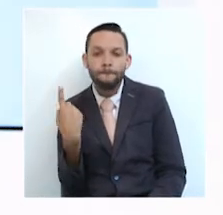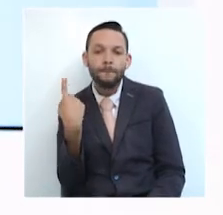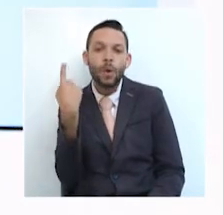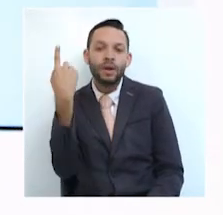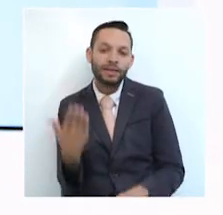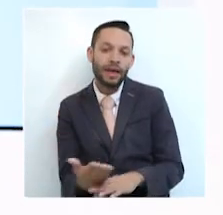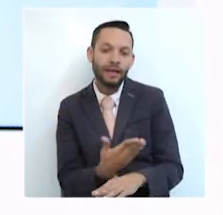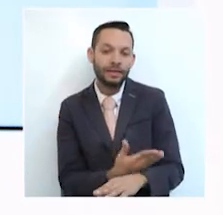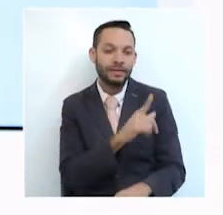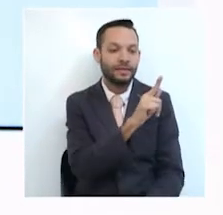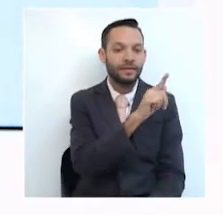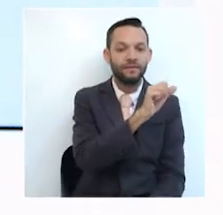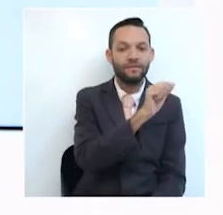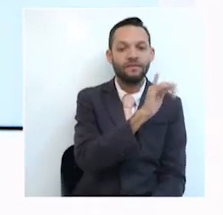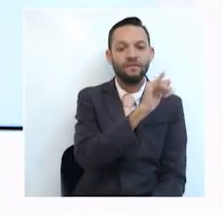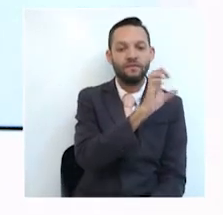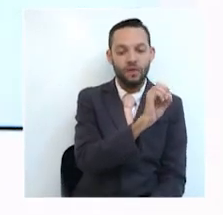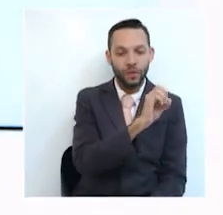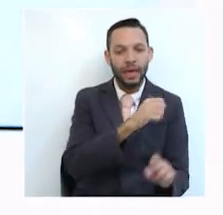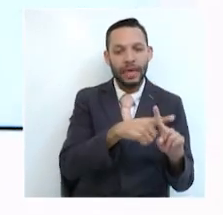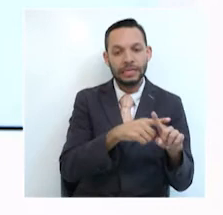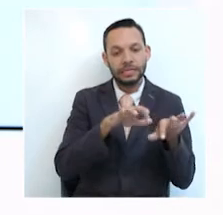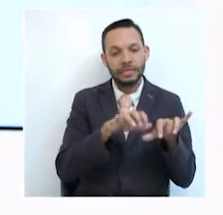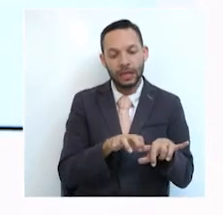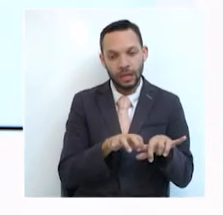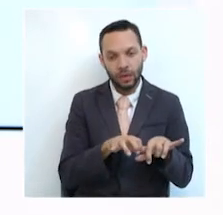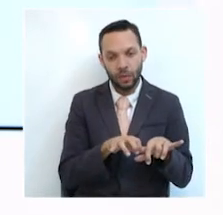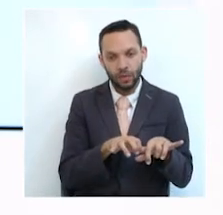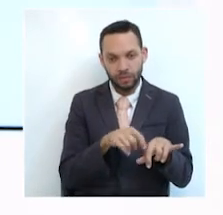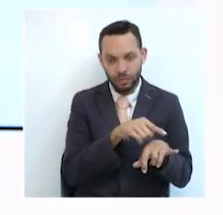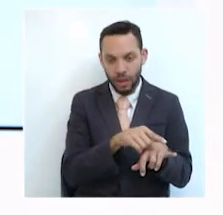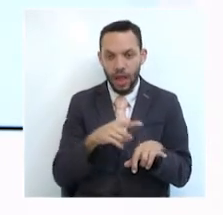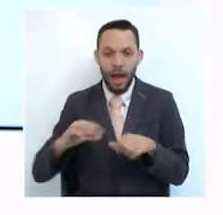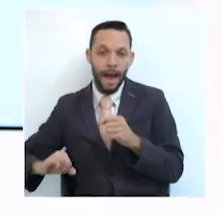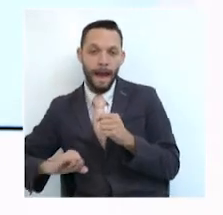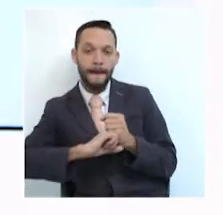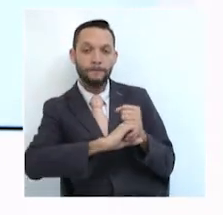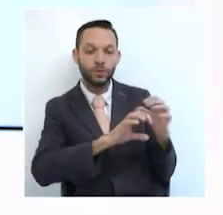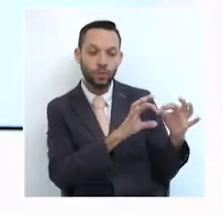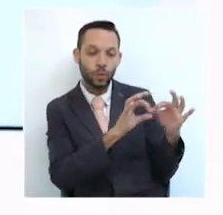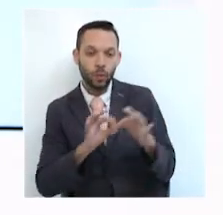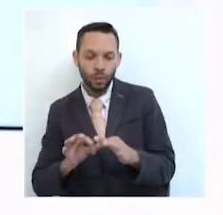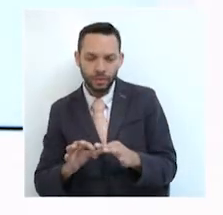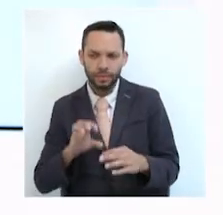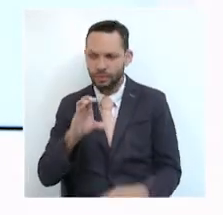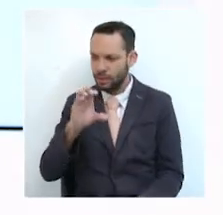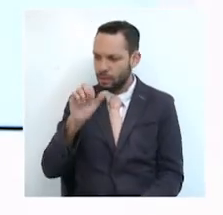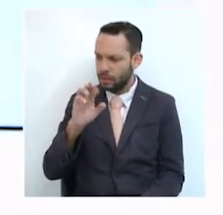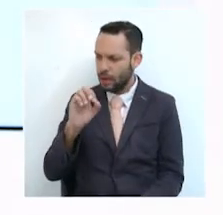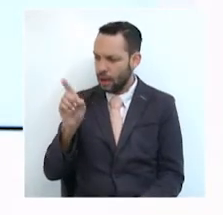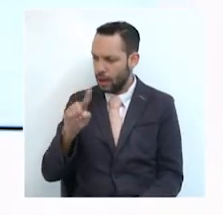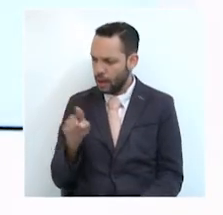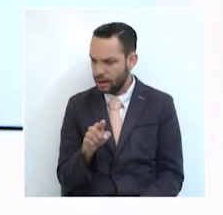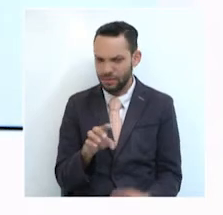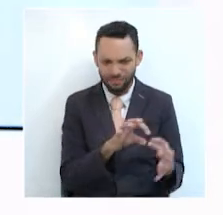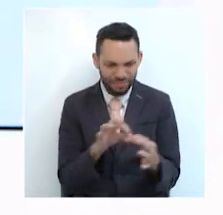hecha por Fabio Arias, exsecretario de Educación de Caldas, en la que aseguró que adhería su campaña a la de Luis Carlos Velázquez para llegar al primer cargo del